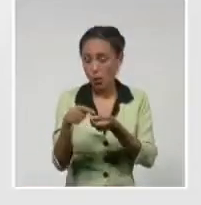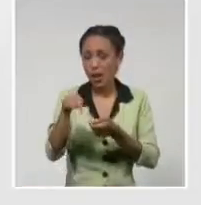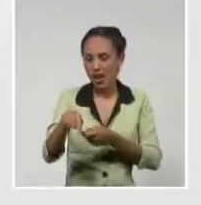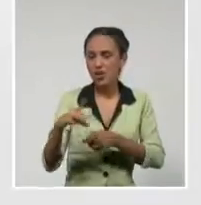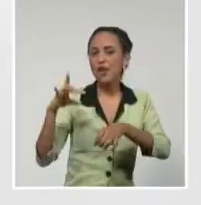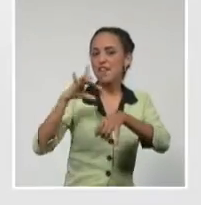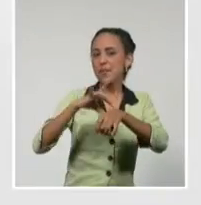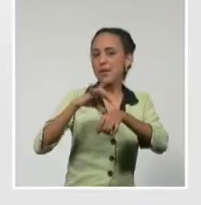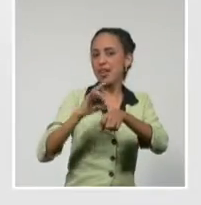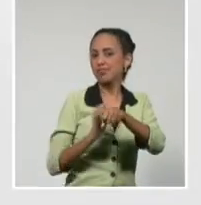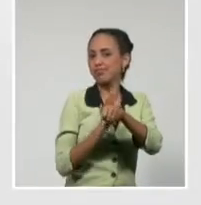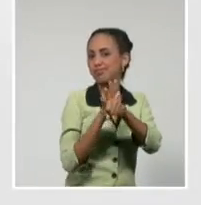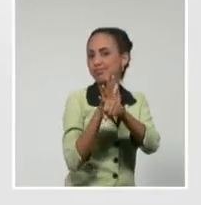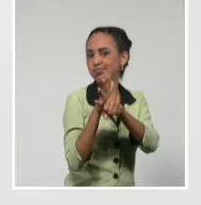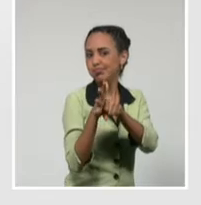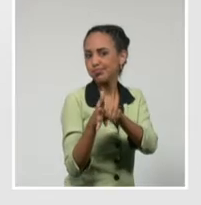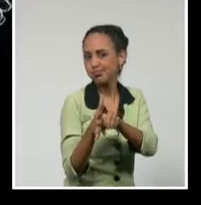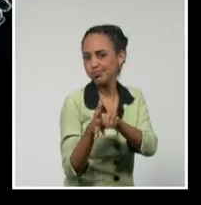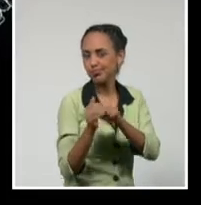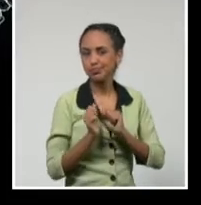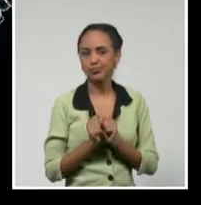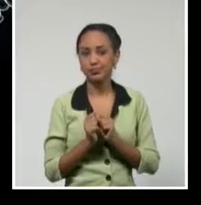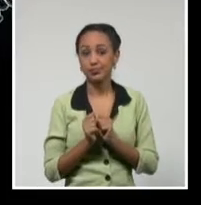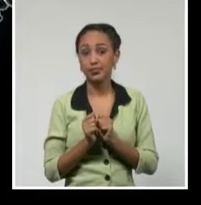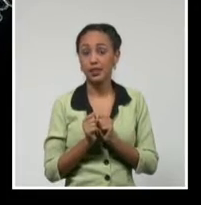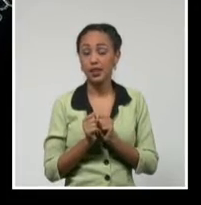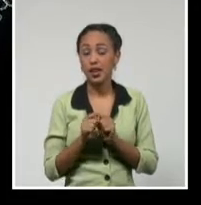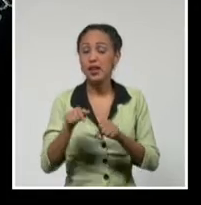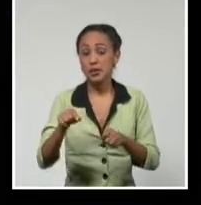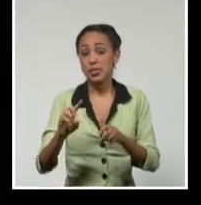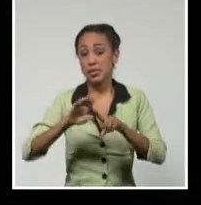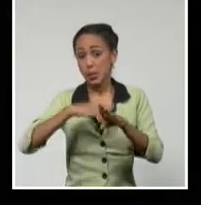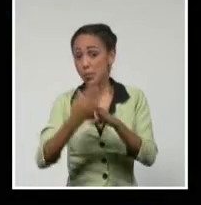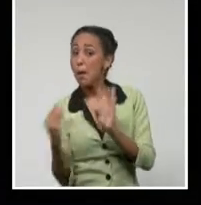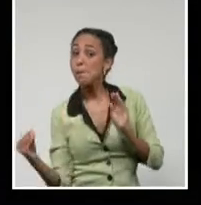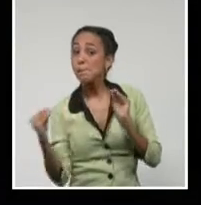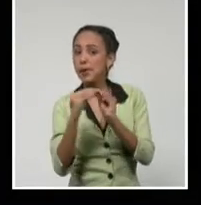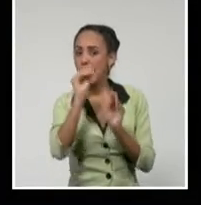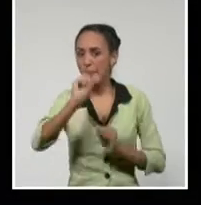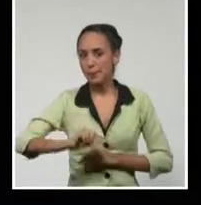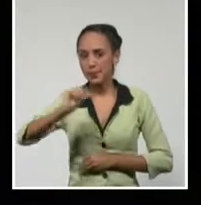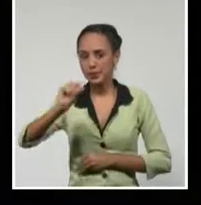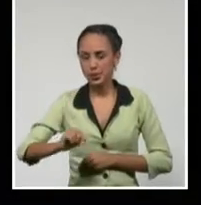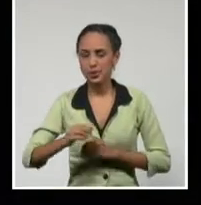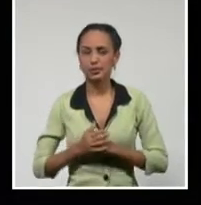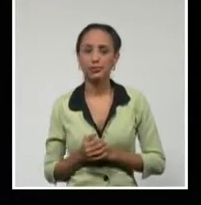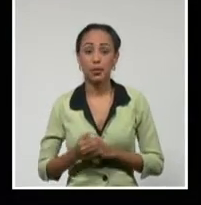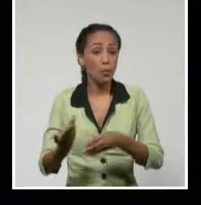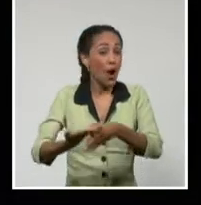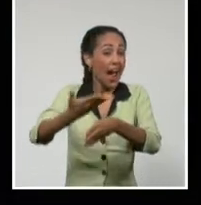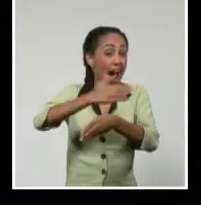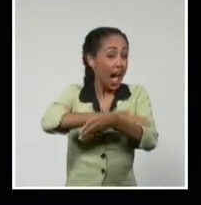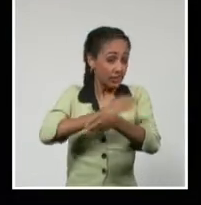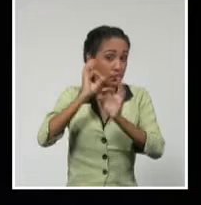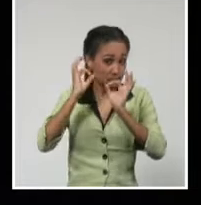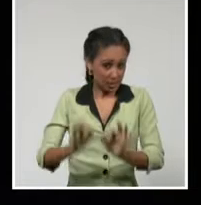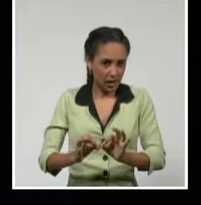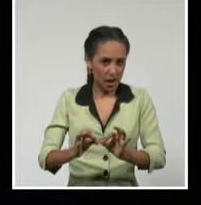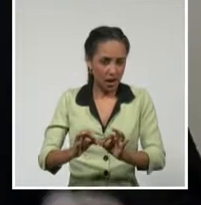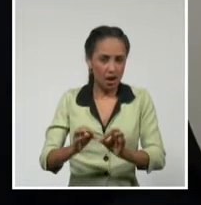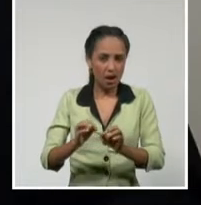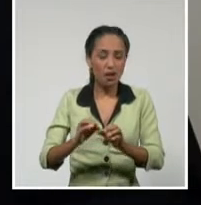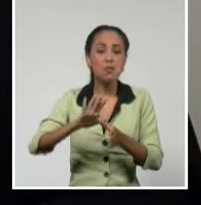intermedio o transmisor a los humanos del nuevo coronavirus, localizado hasta entonces y con mayor probabilidad en